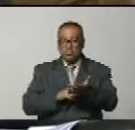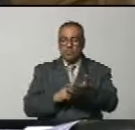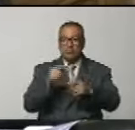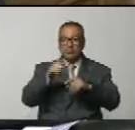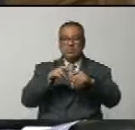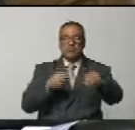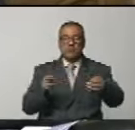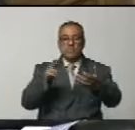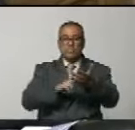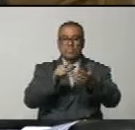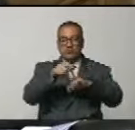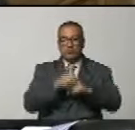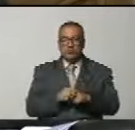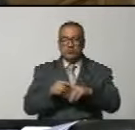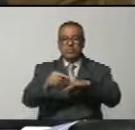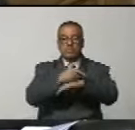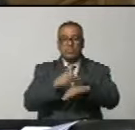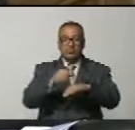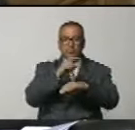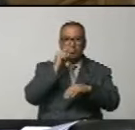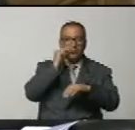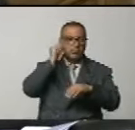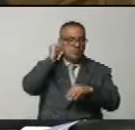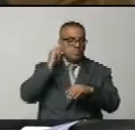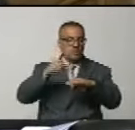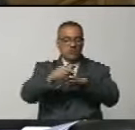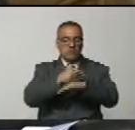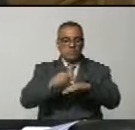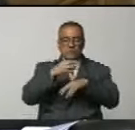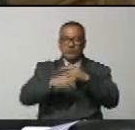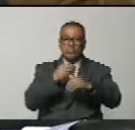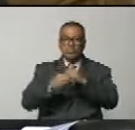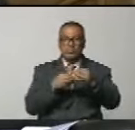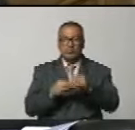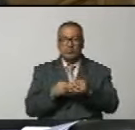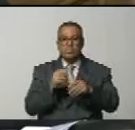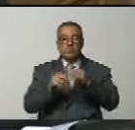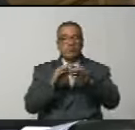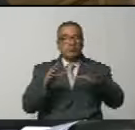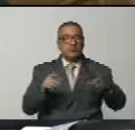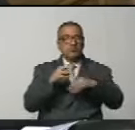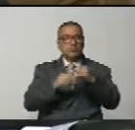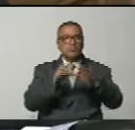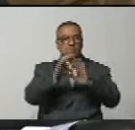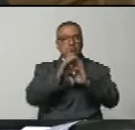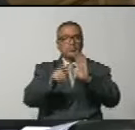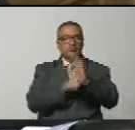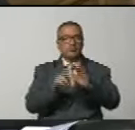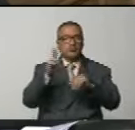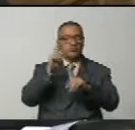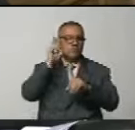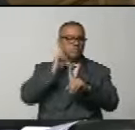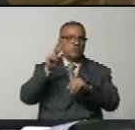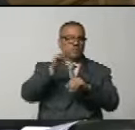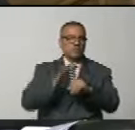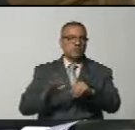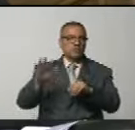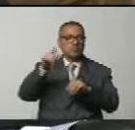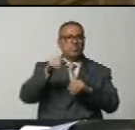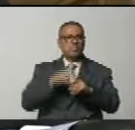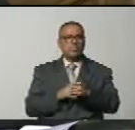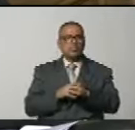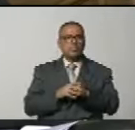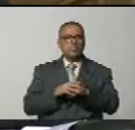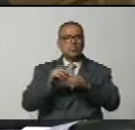o reelegidos la gobernadora o gobernador ejercerá las funciones que le otorguen la constitución de la república bolivariana de